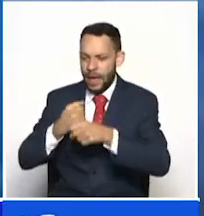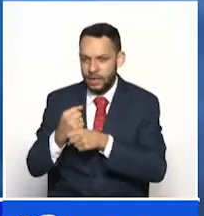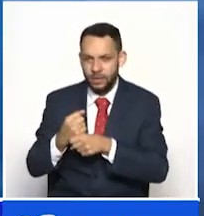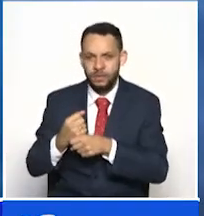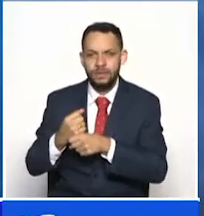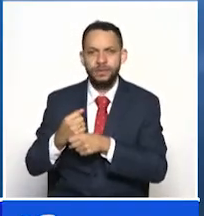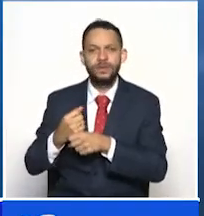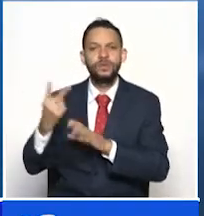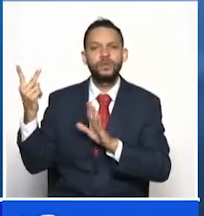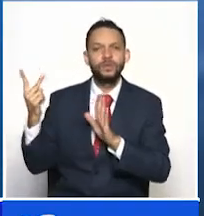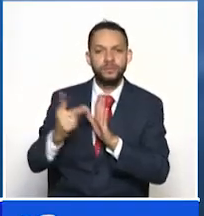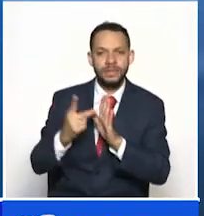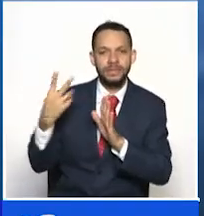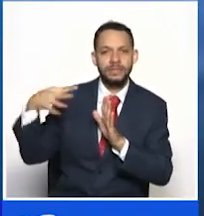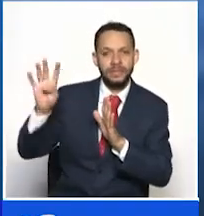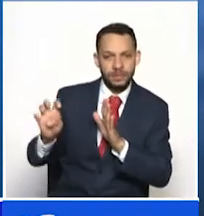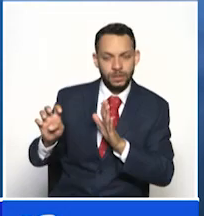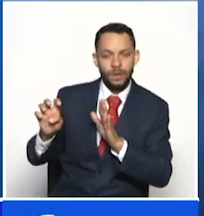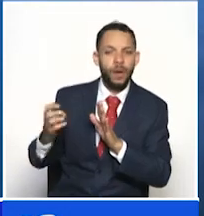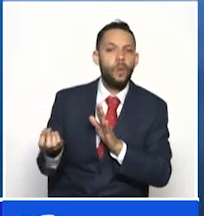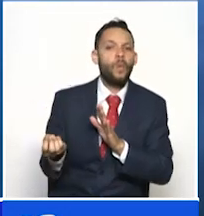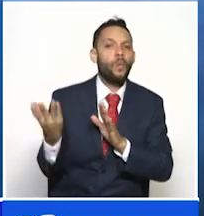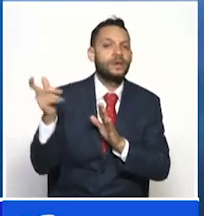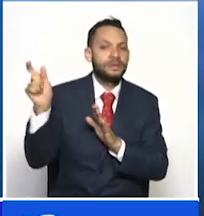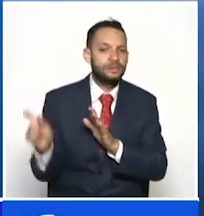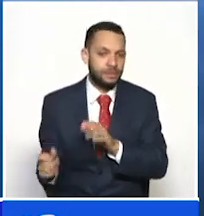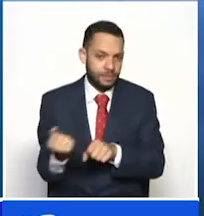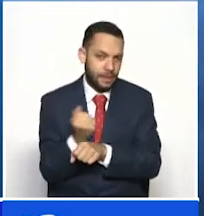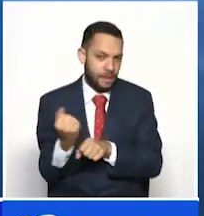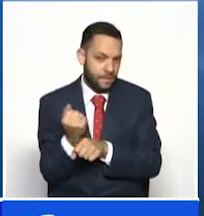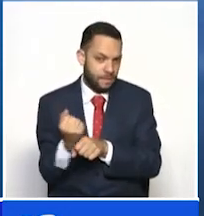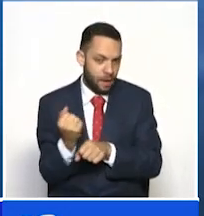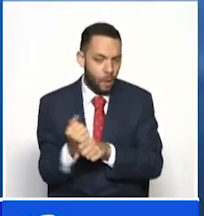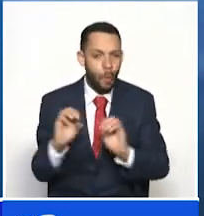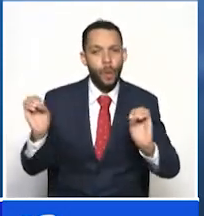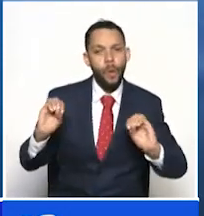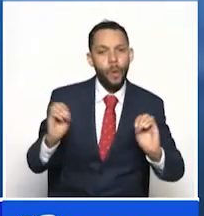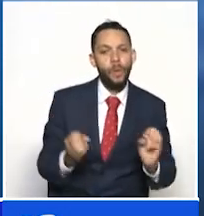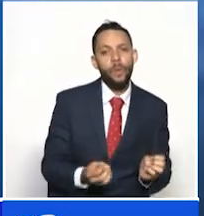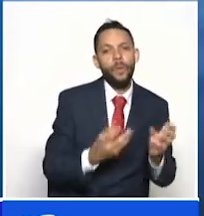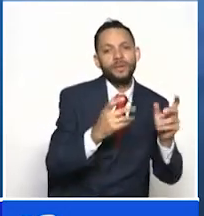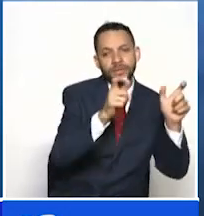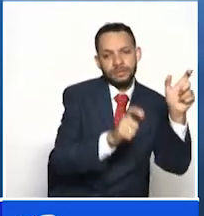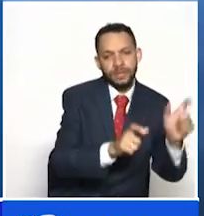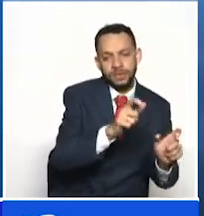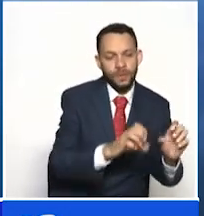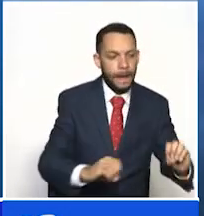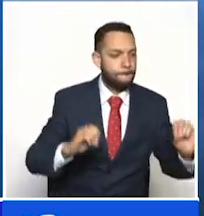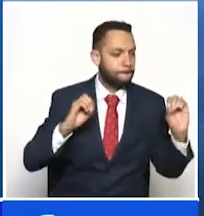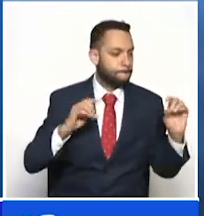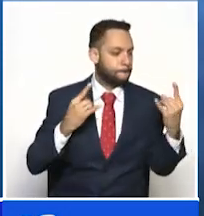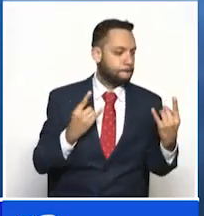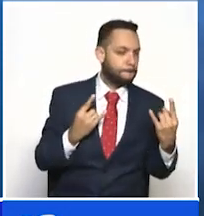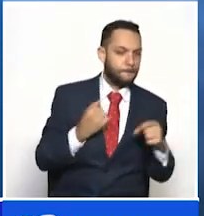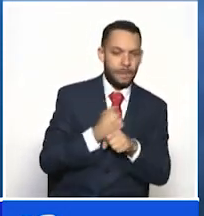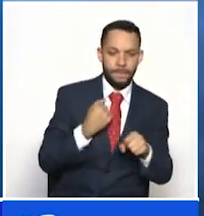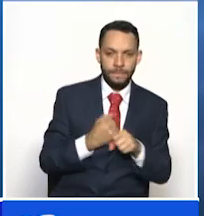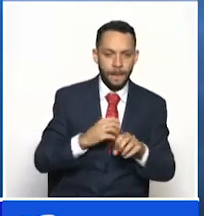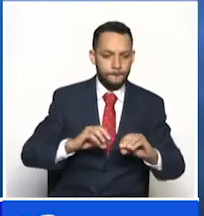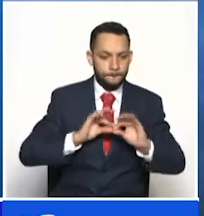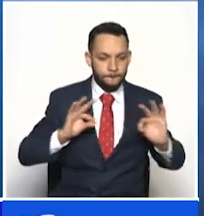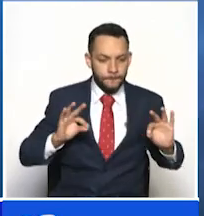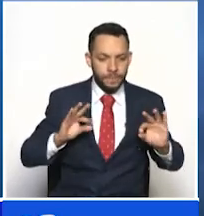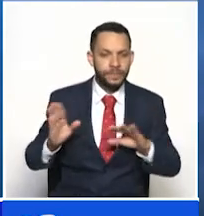al 2020 sobre cuántas personas habían ocupados en ese trimestre en el país y cuántas personas hay